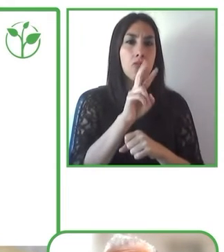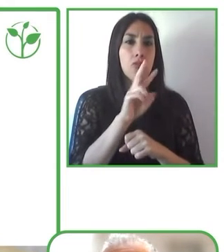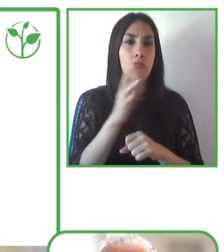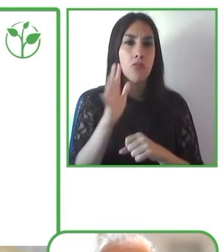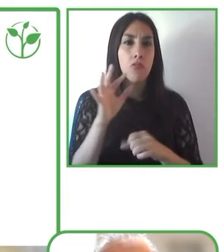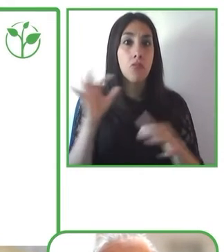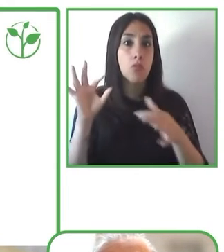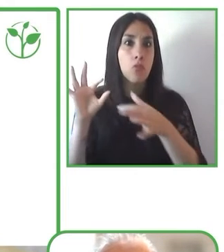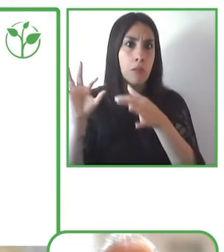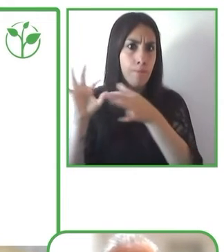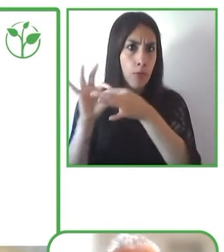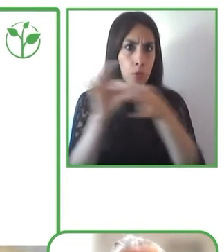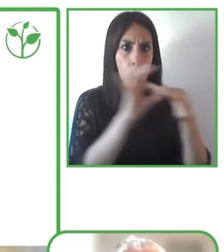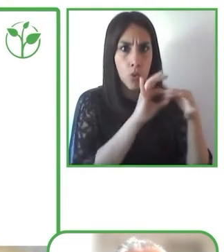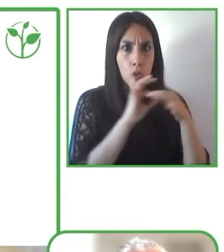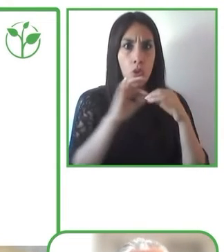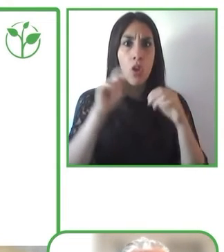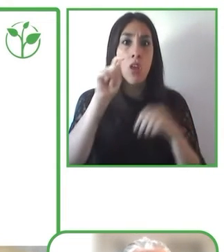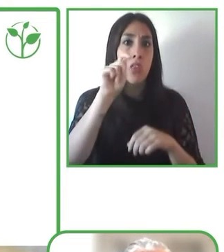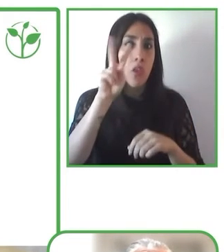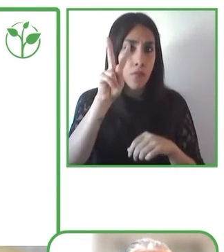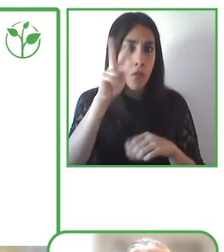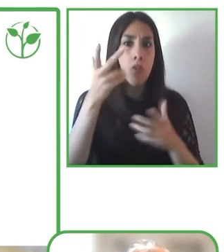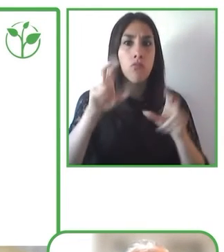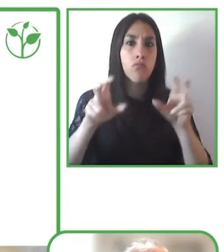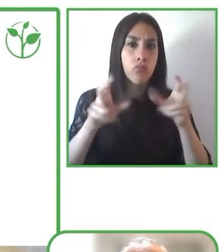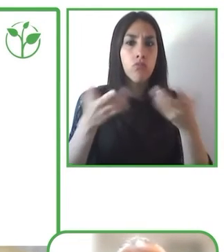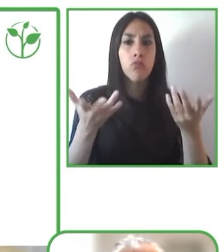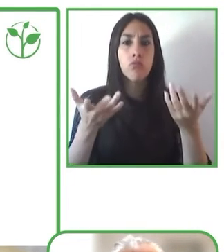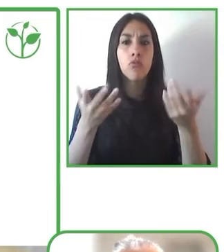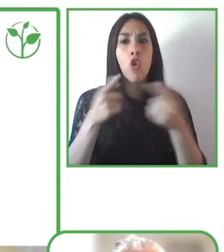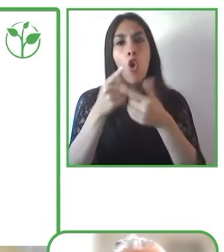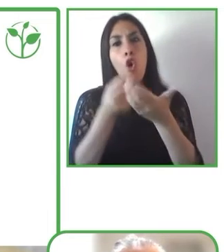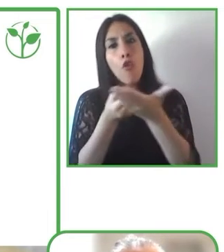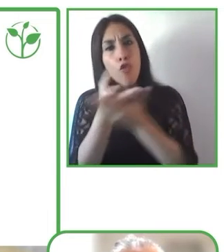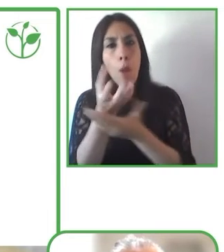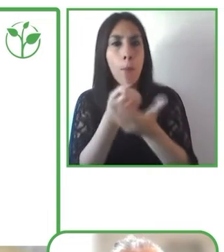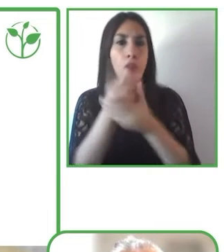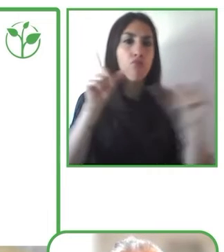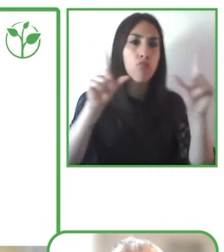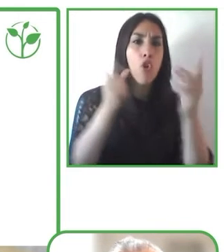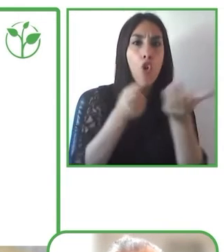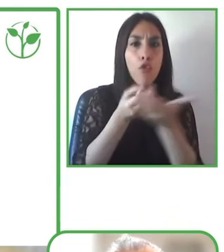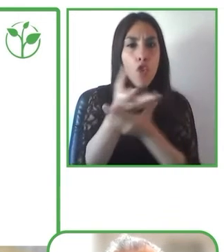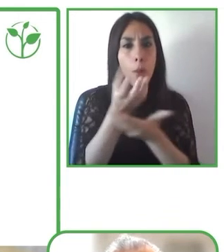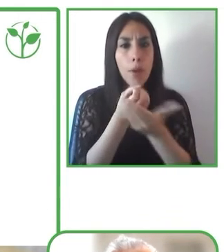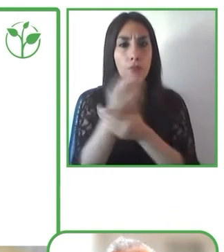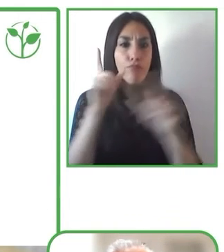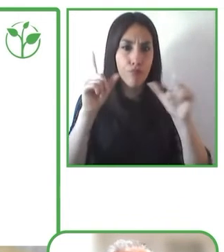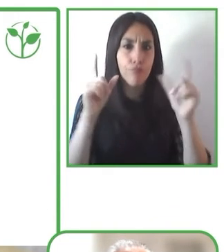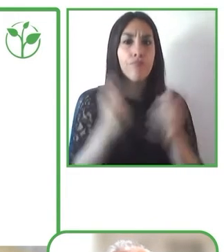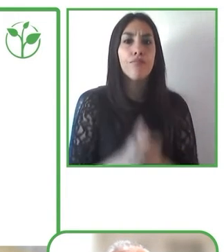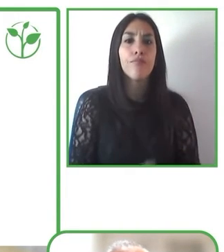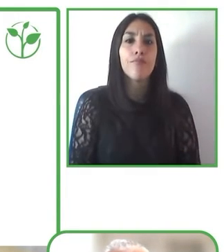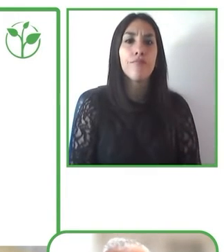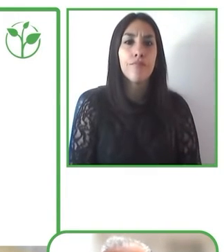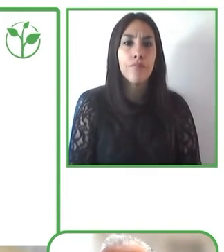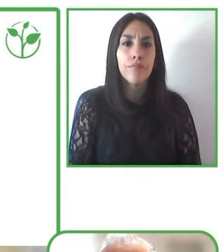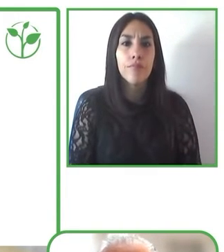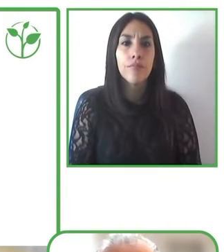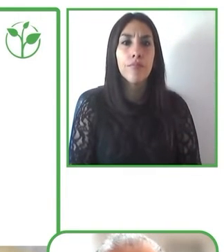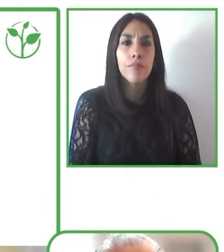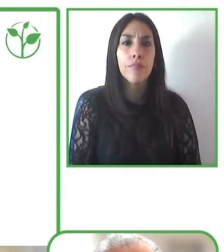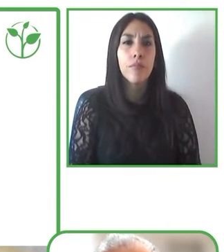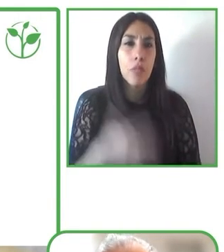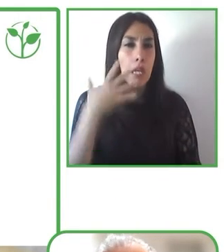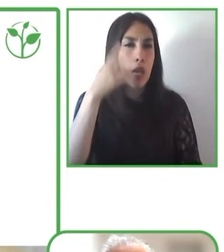el mundo, a explicar la información para personas con mayores dificultades de comprensión. Así creamos un